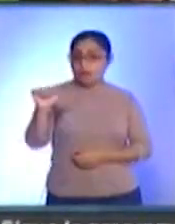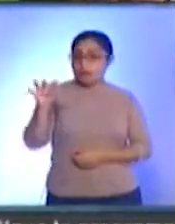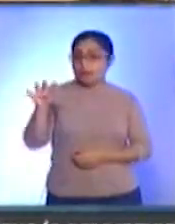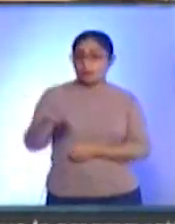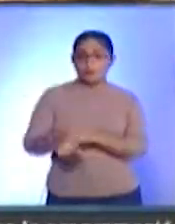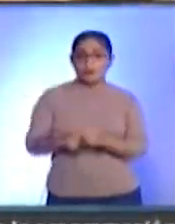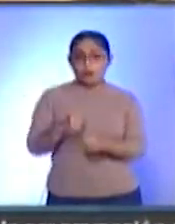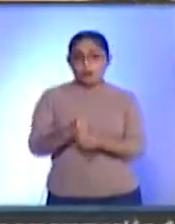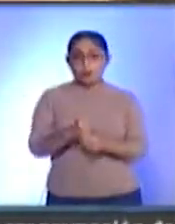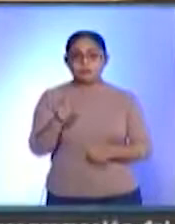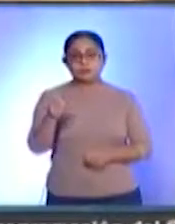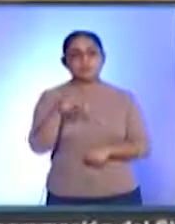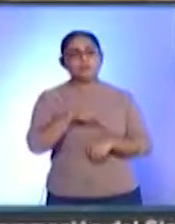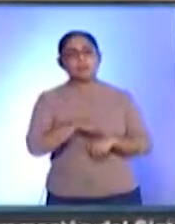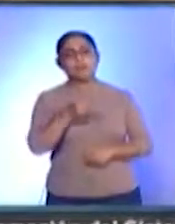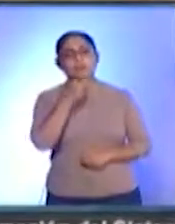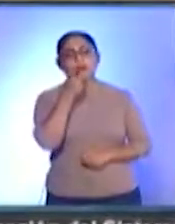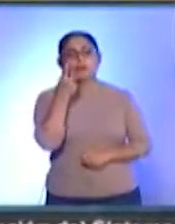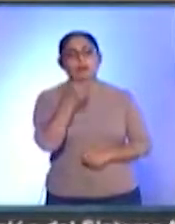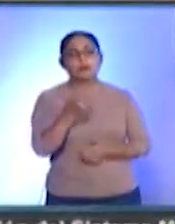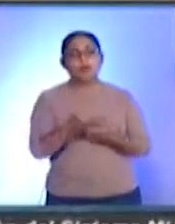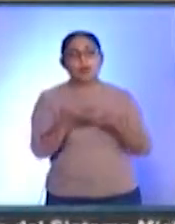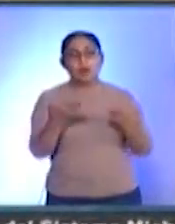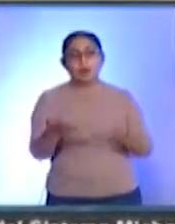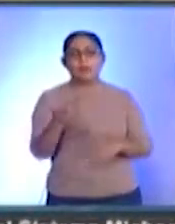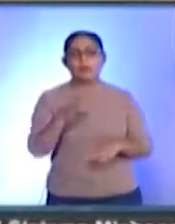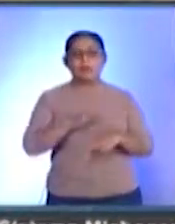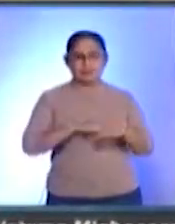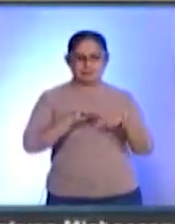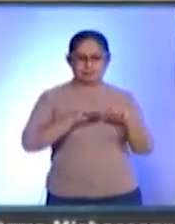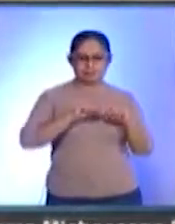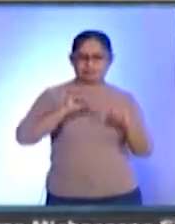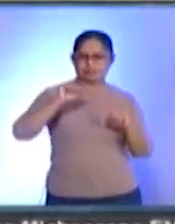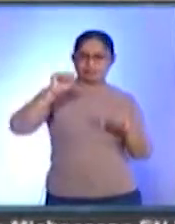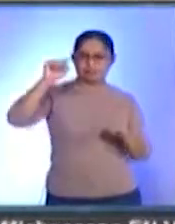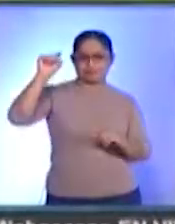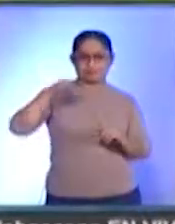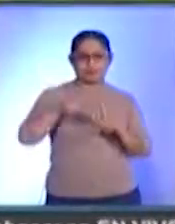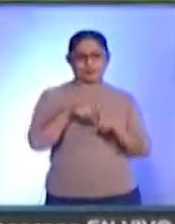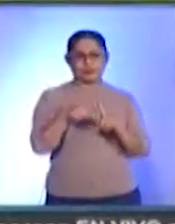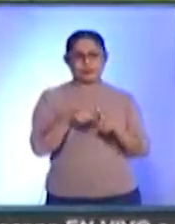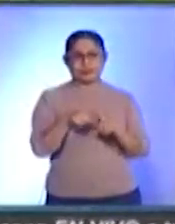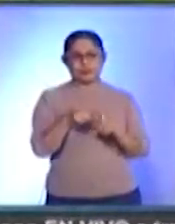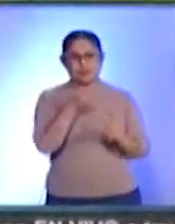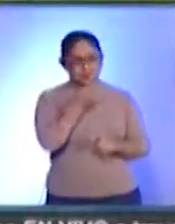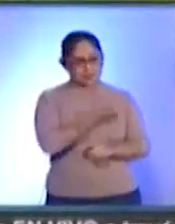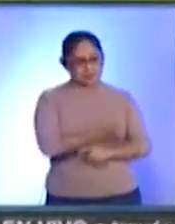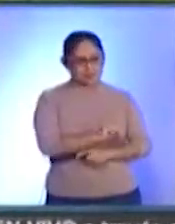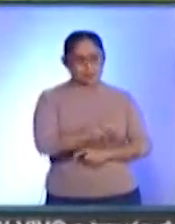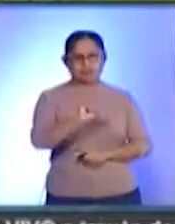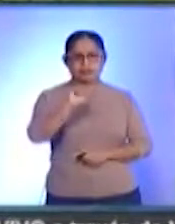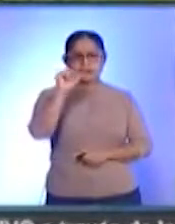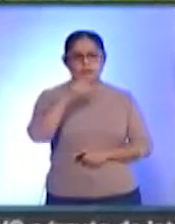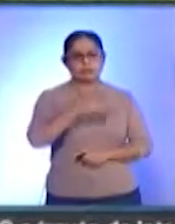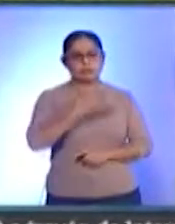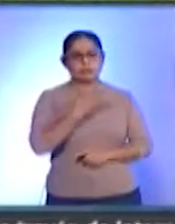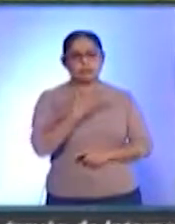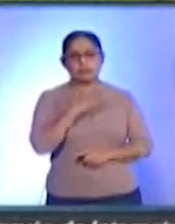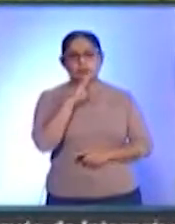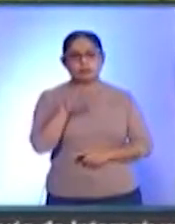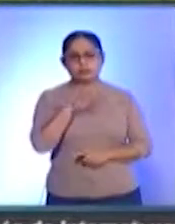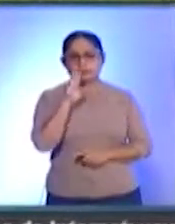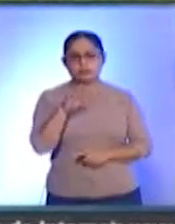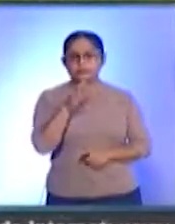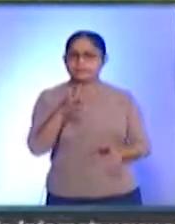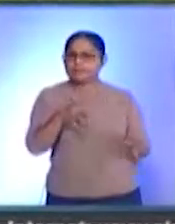Cabrera Sánchez refirió que a pesar del repunte de casos positivos en edad pediátrica, la tasa de mortalidad se mantiene estable.